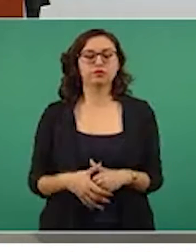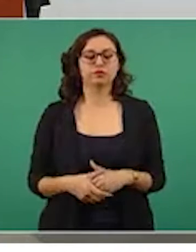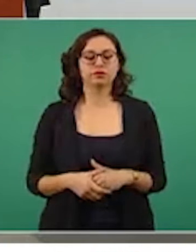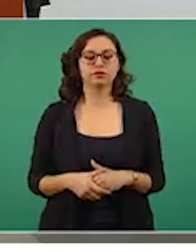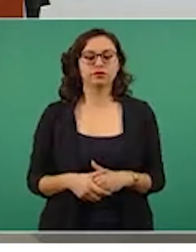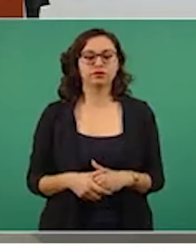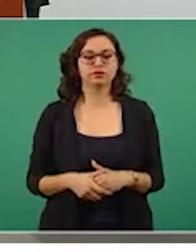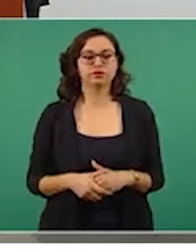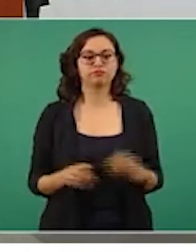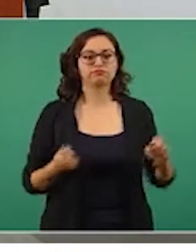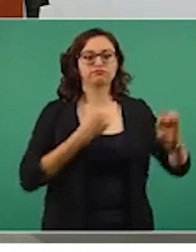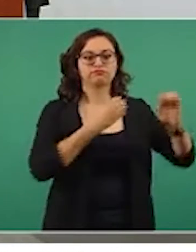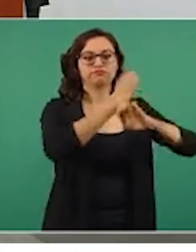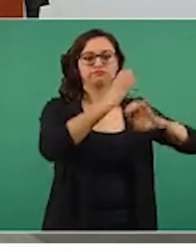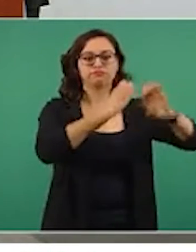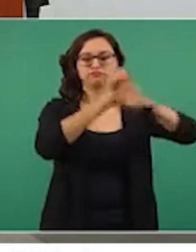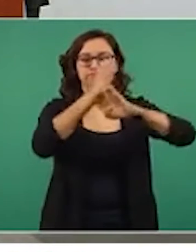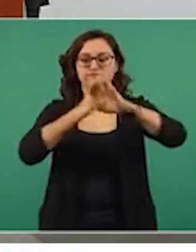los estados.